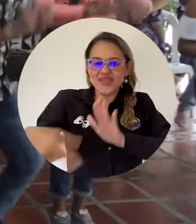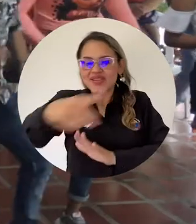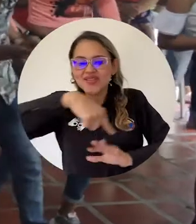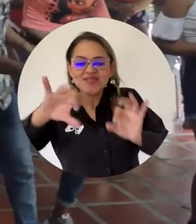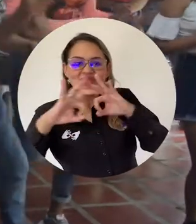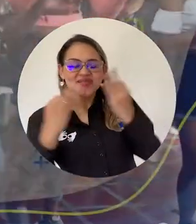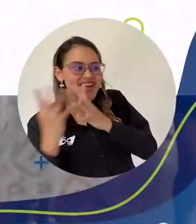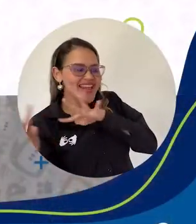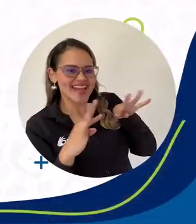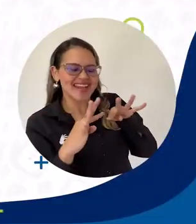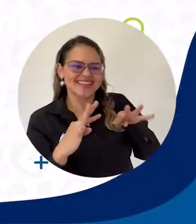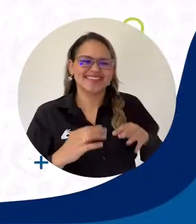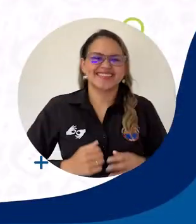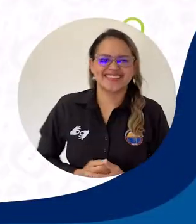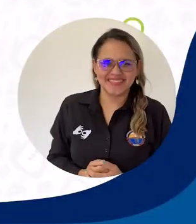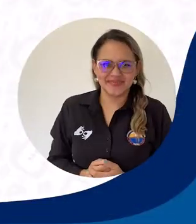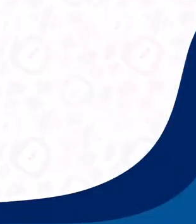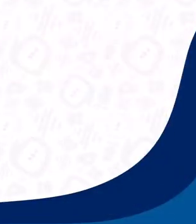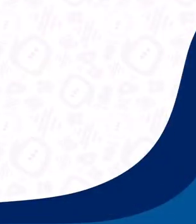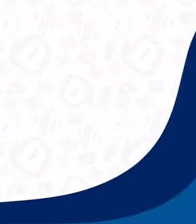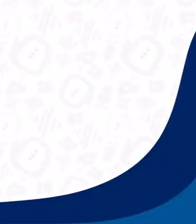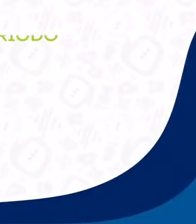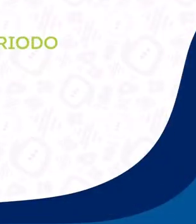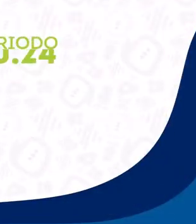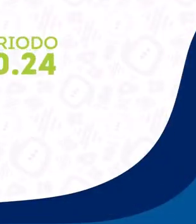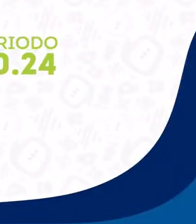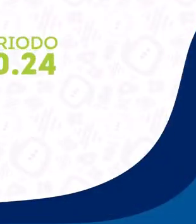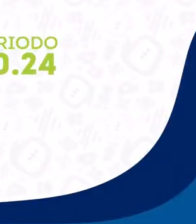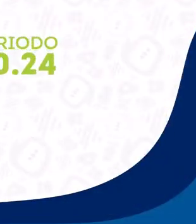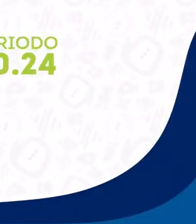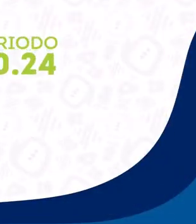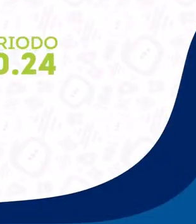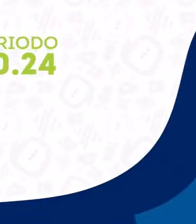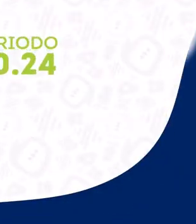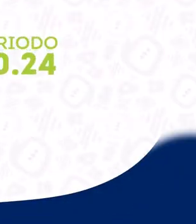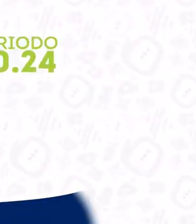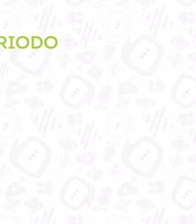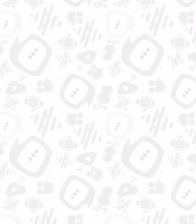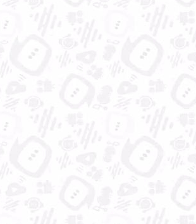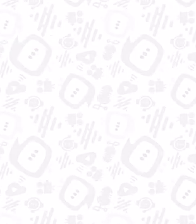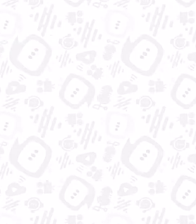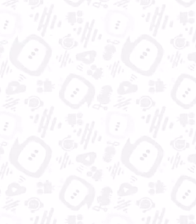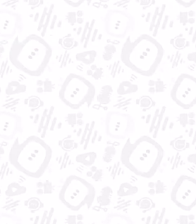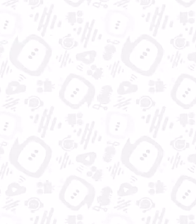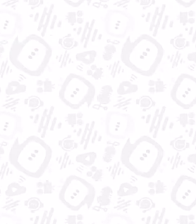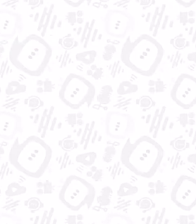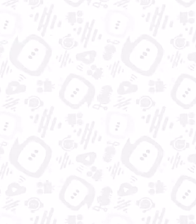ante familiares y comunidad en general. Universidad del Magdalena, aún más incluyente e innovadora. caucía fiscal.